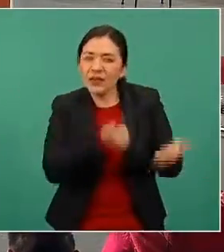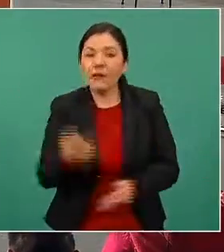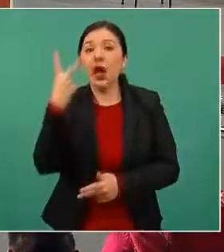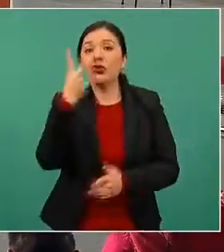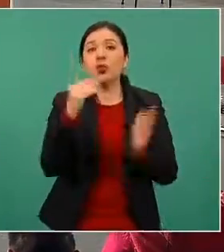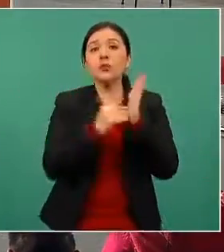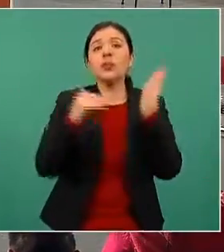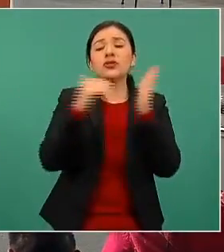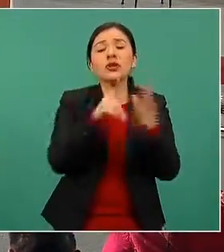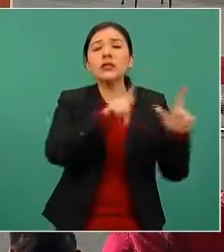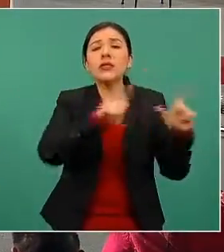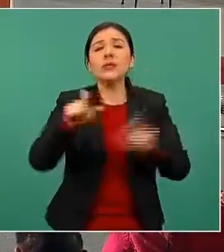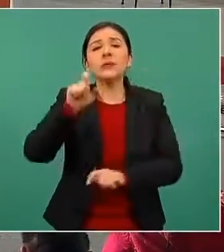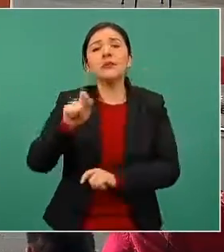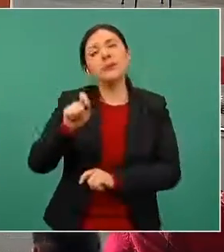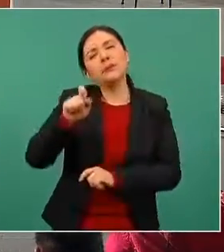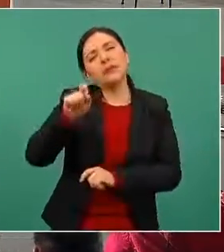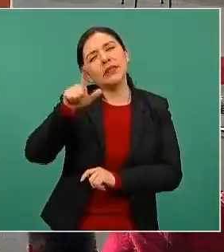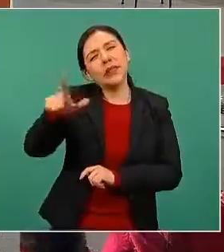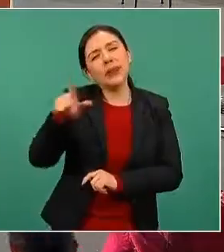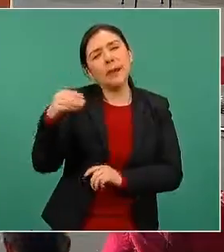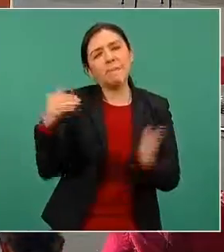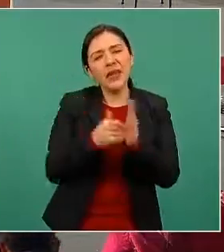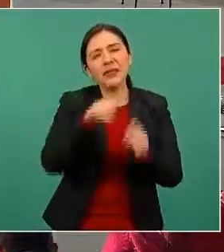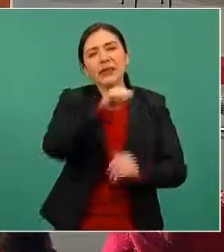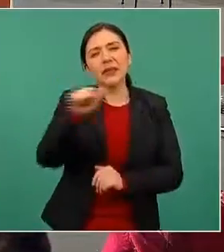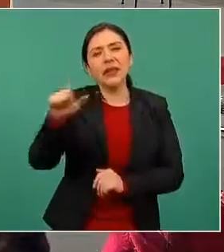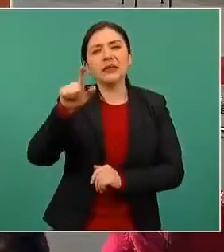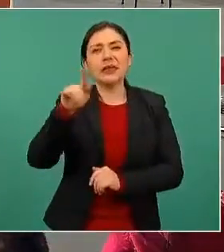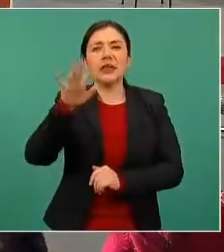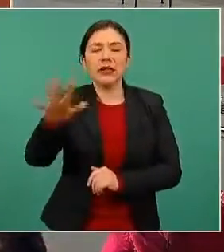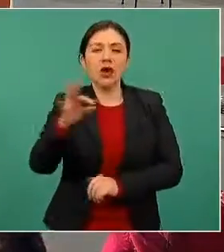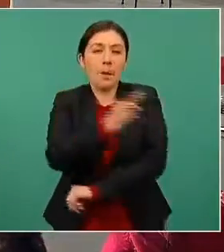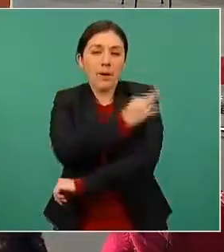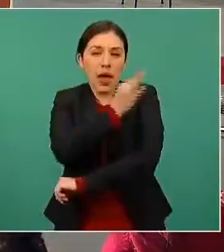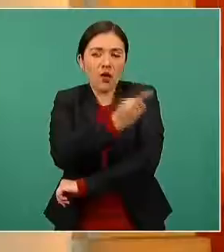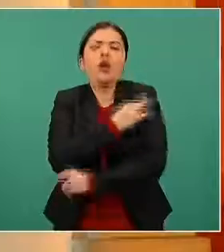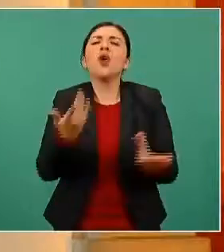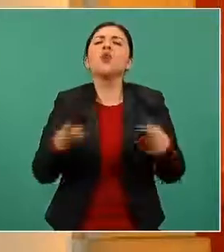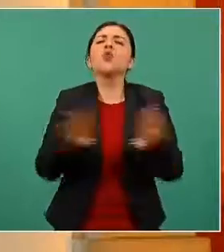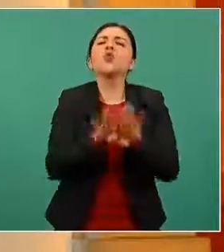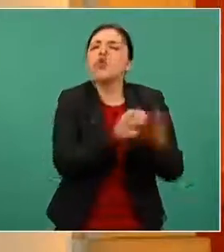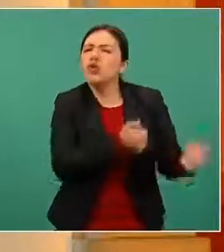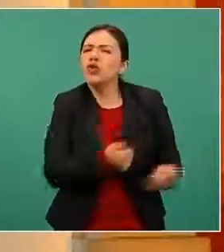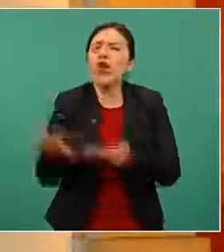millones 727 mil 665 dosis de la siguiente manera.